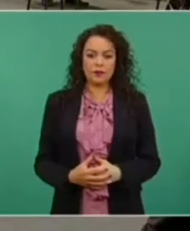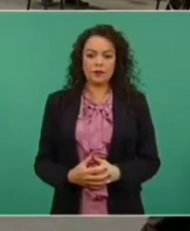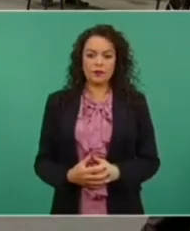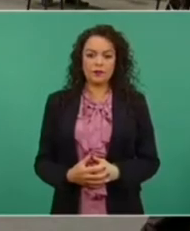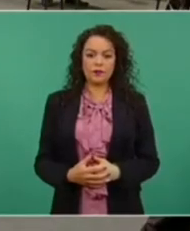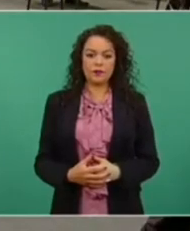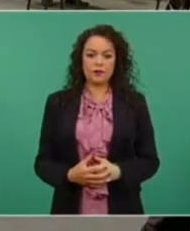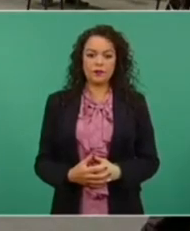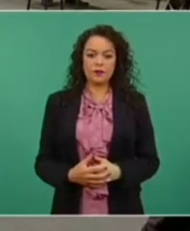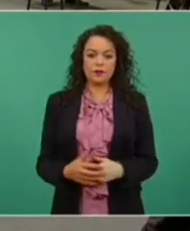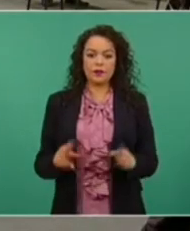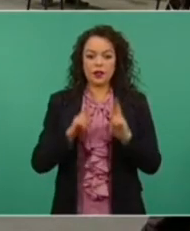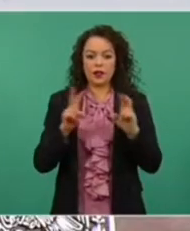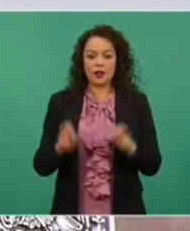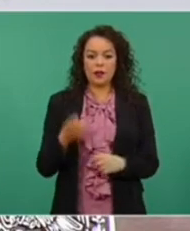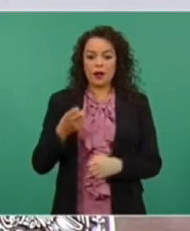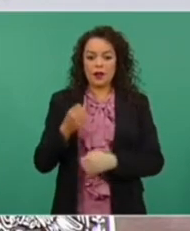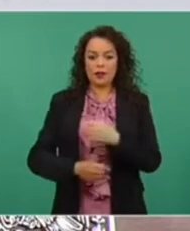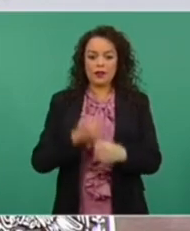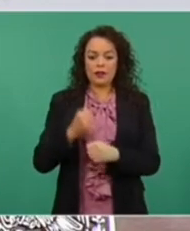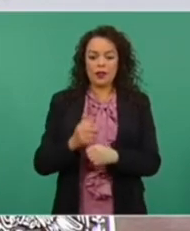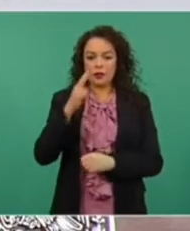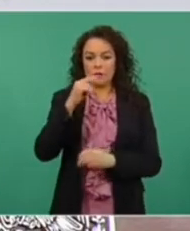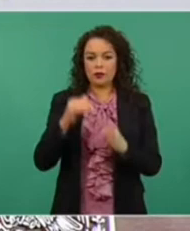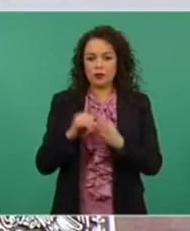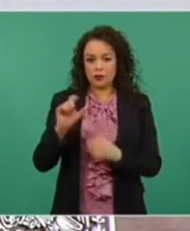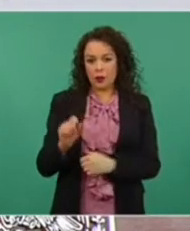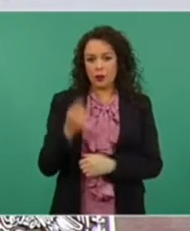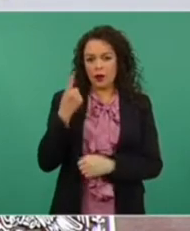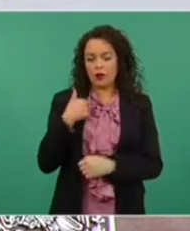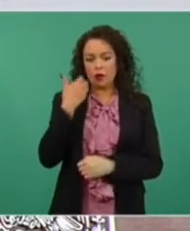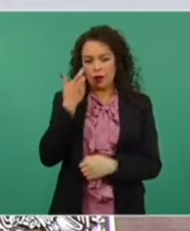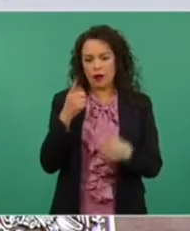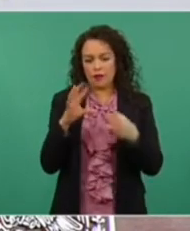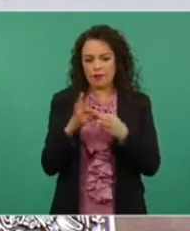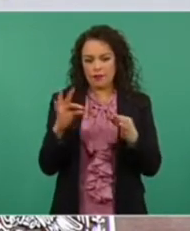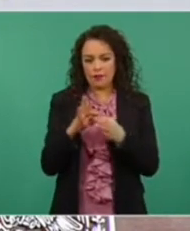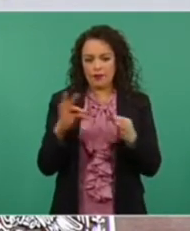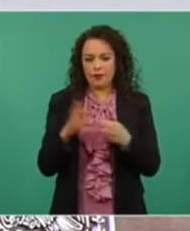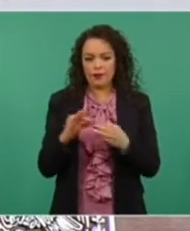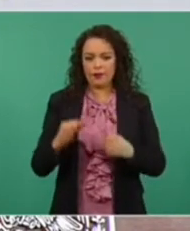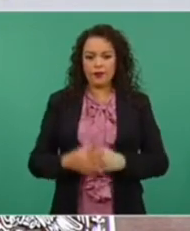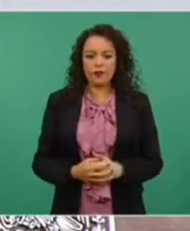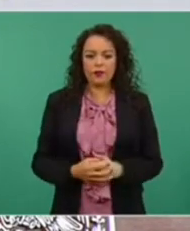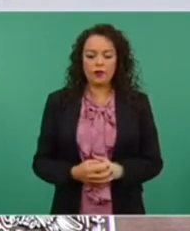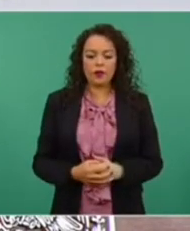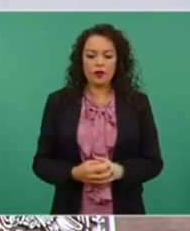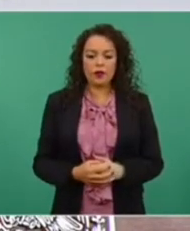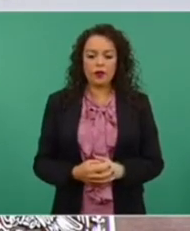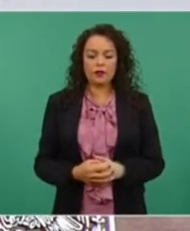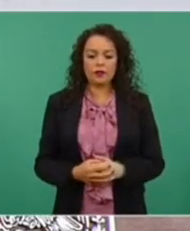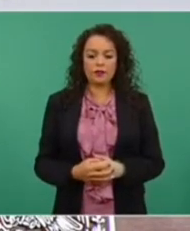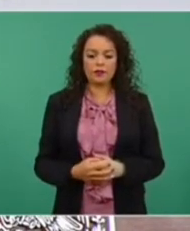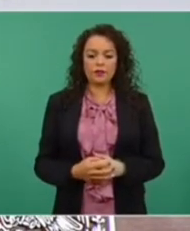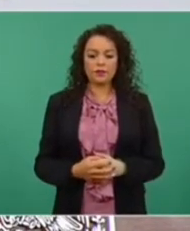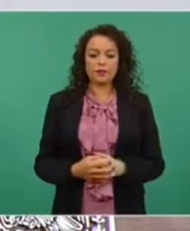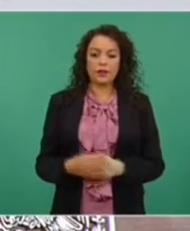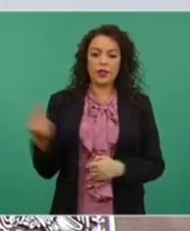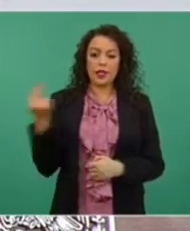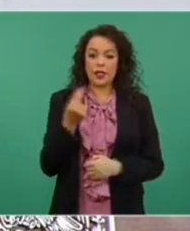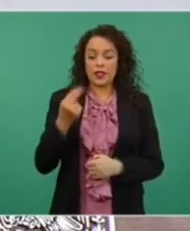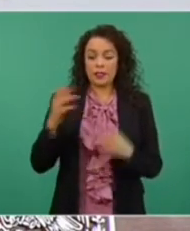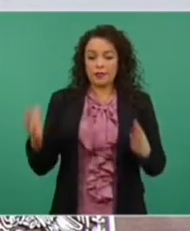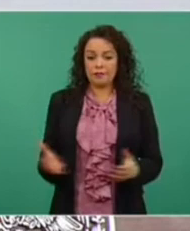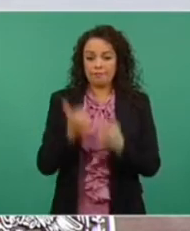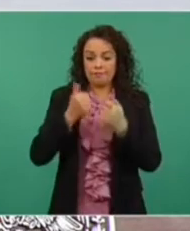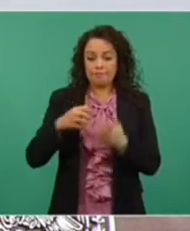es, bueno, primero que nada, venimos en un proceso de no solamente recuperación